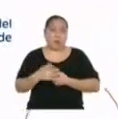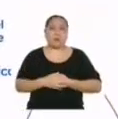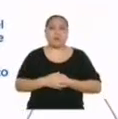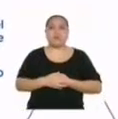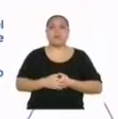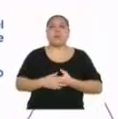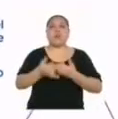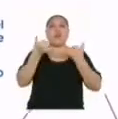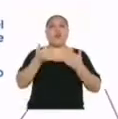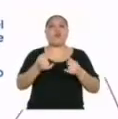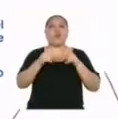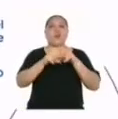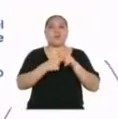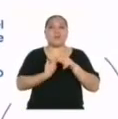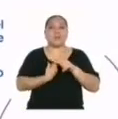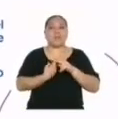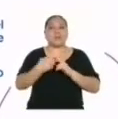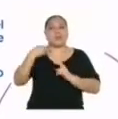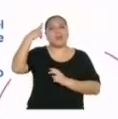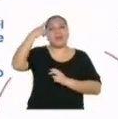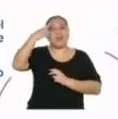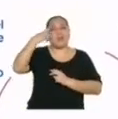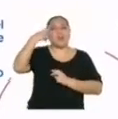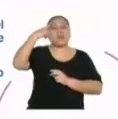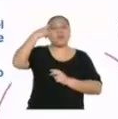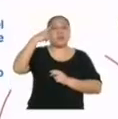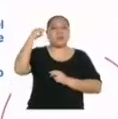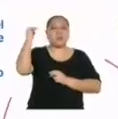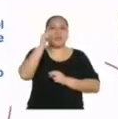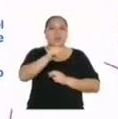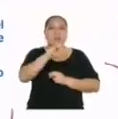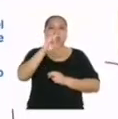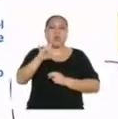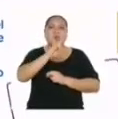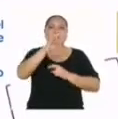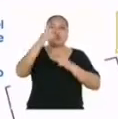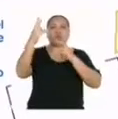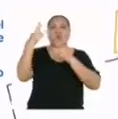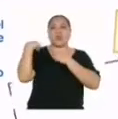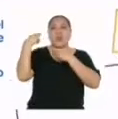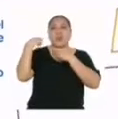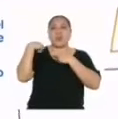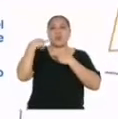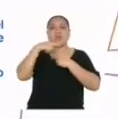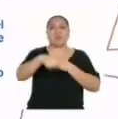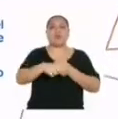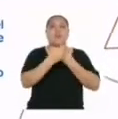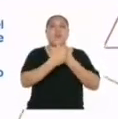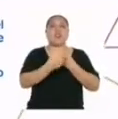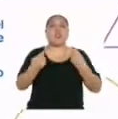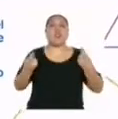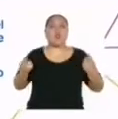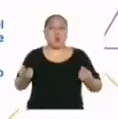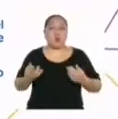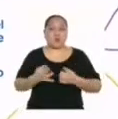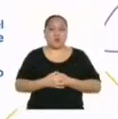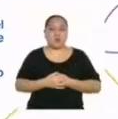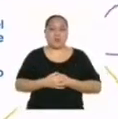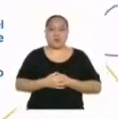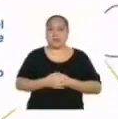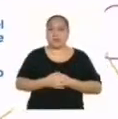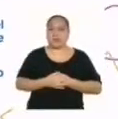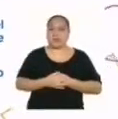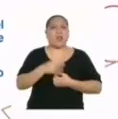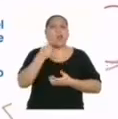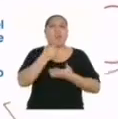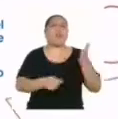Hoy empezaremos por reflexionar acerca del uso responsable de nuestros recursos. ¿Qué